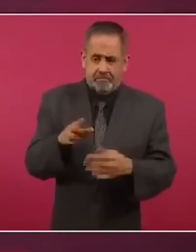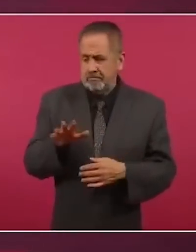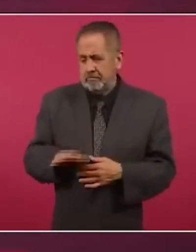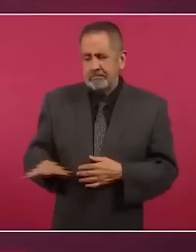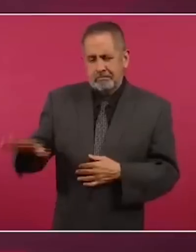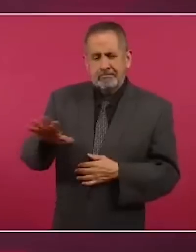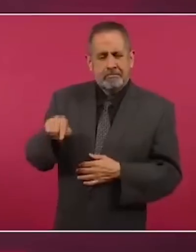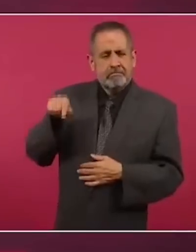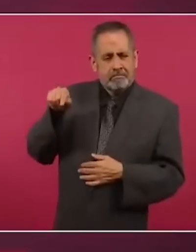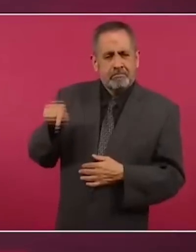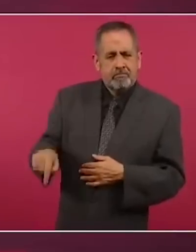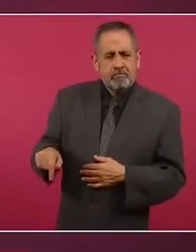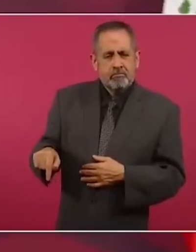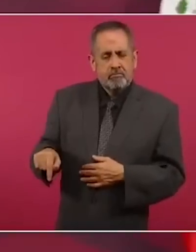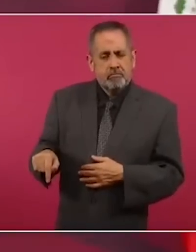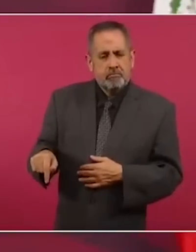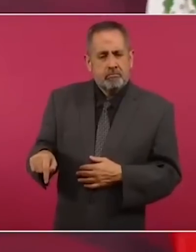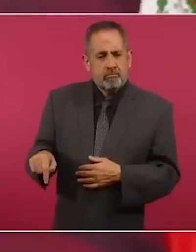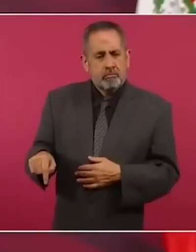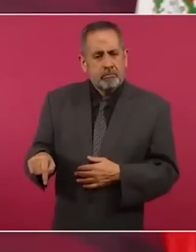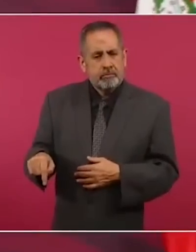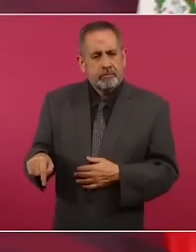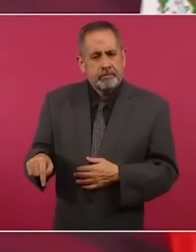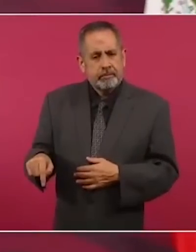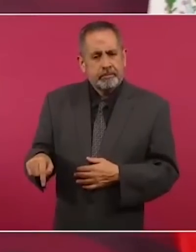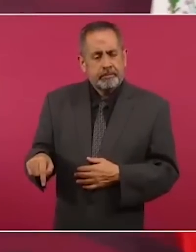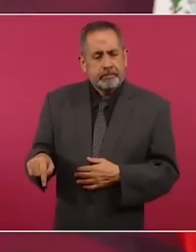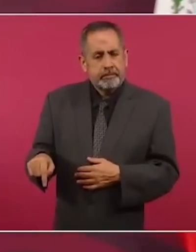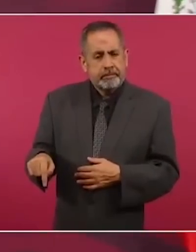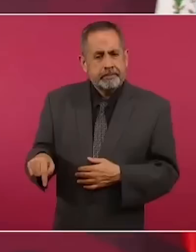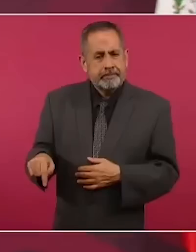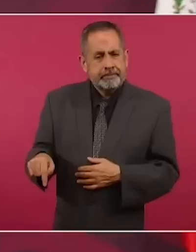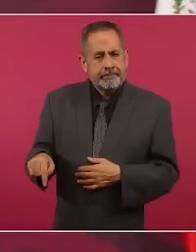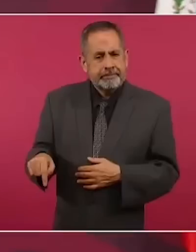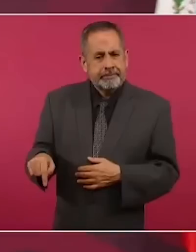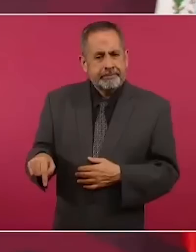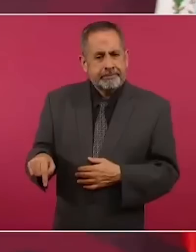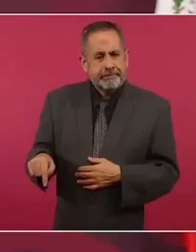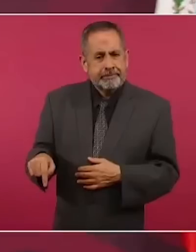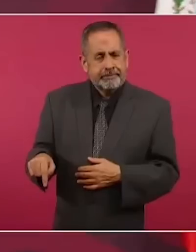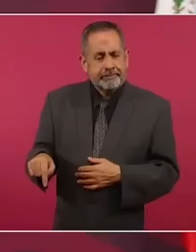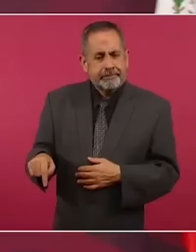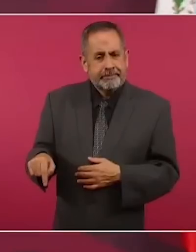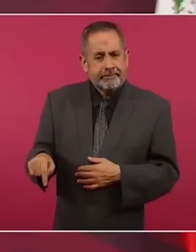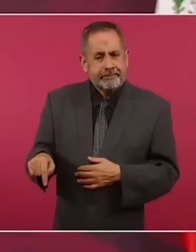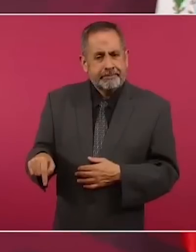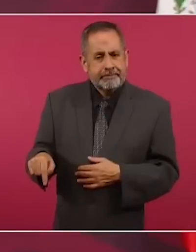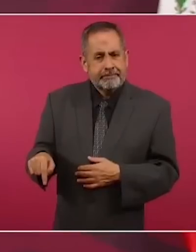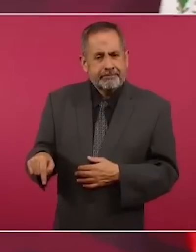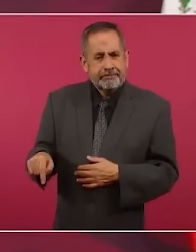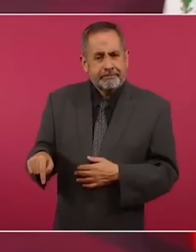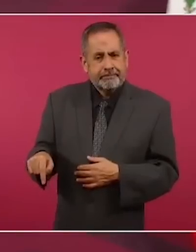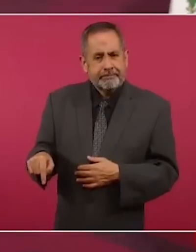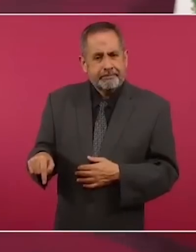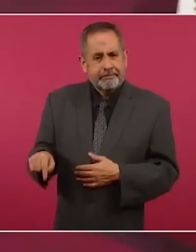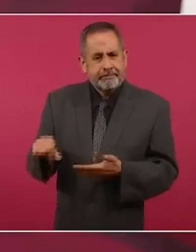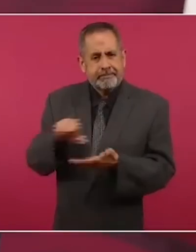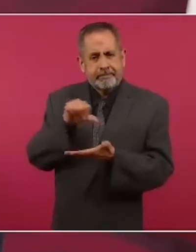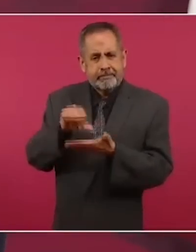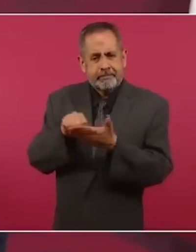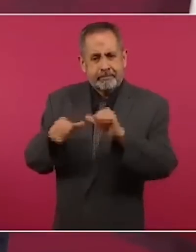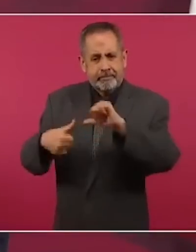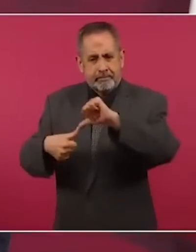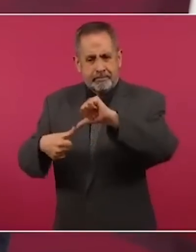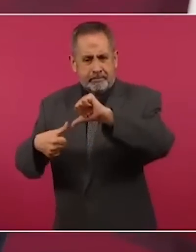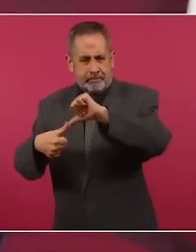Centroamérica,